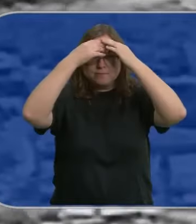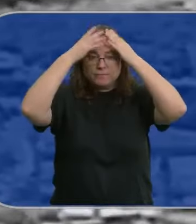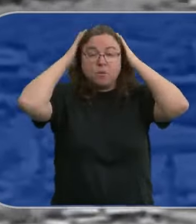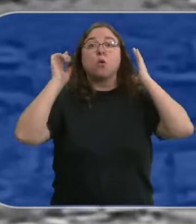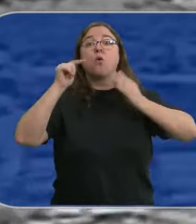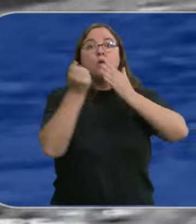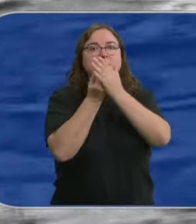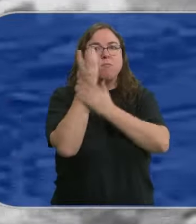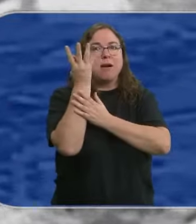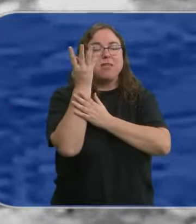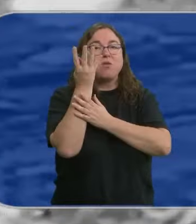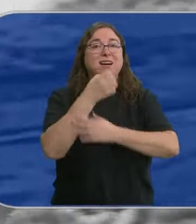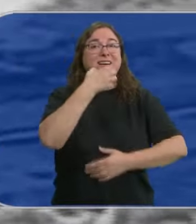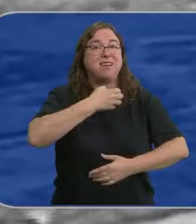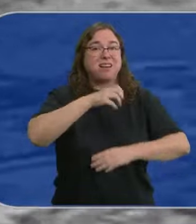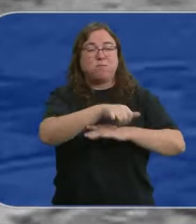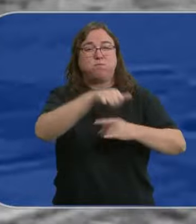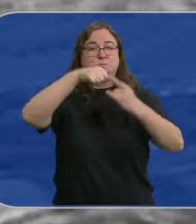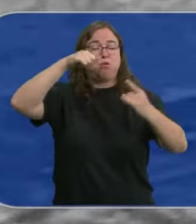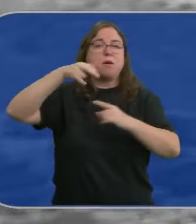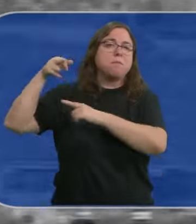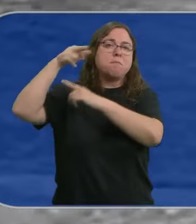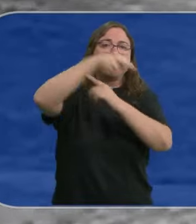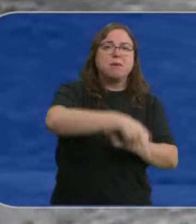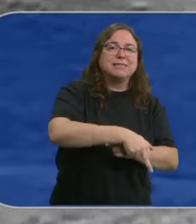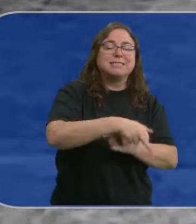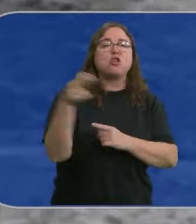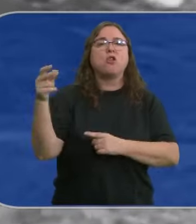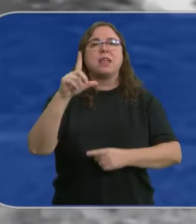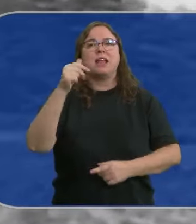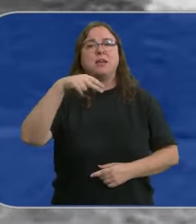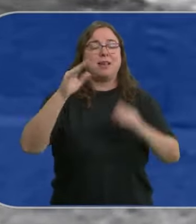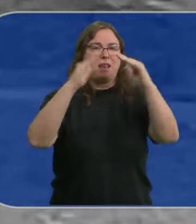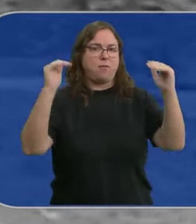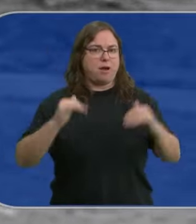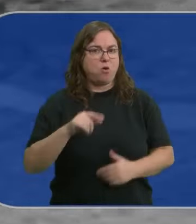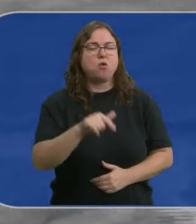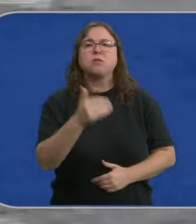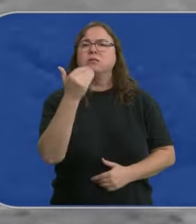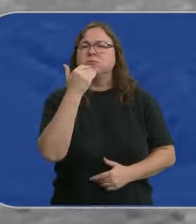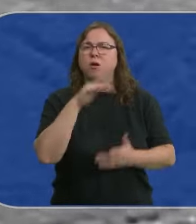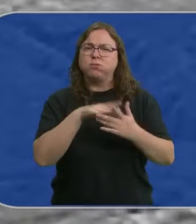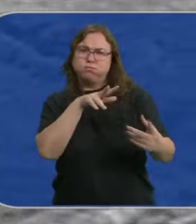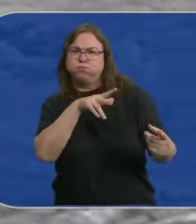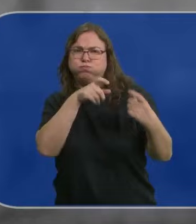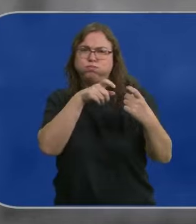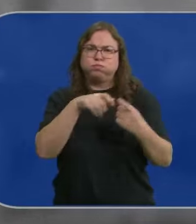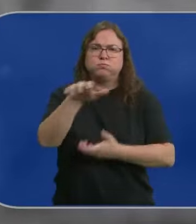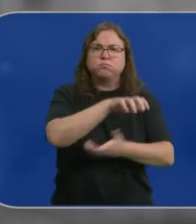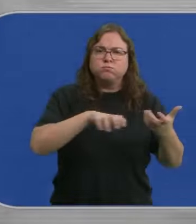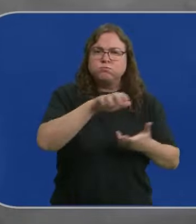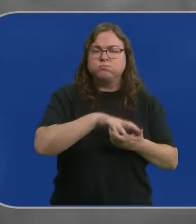Esta madrugada el ejército de Israel ha interceptado un misil lanzado desde el Líbano. El ataque se registra en medio de los enfrentamientos que se han